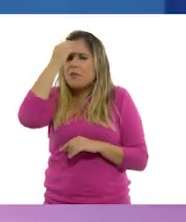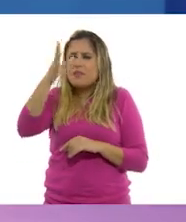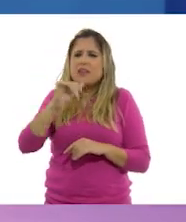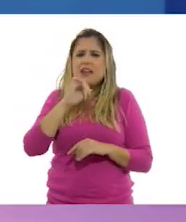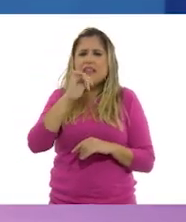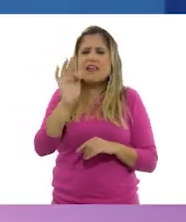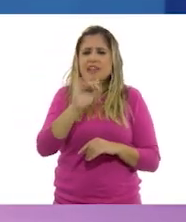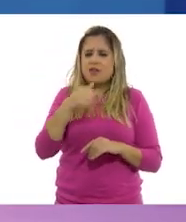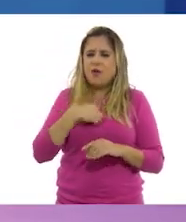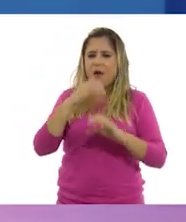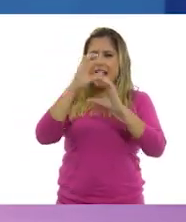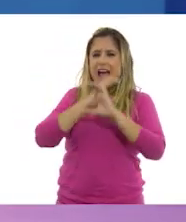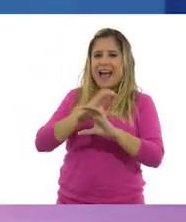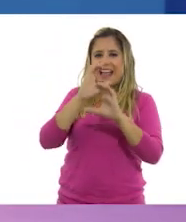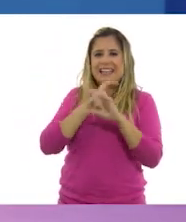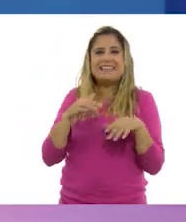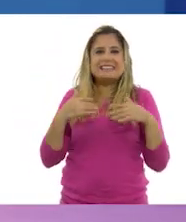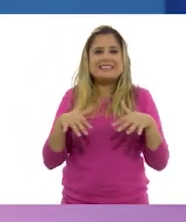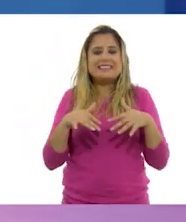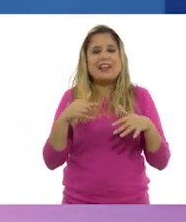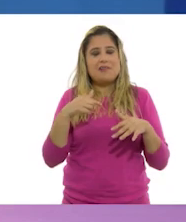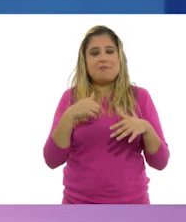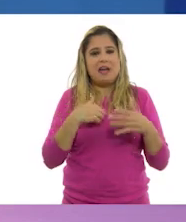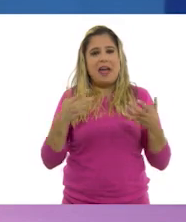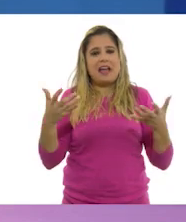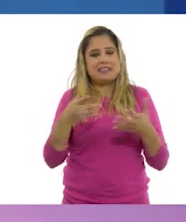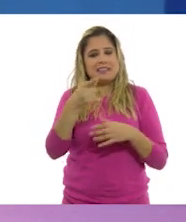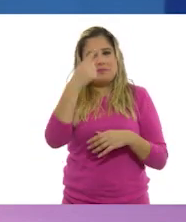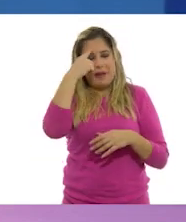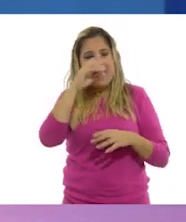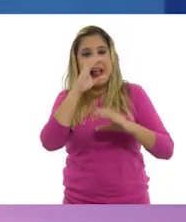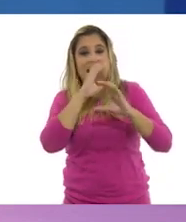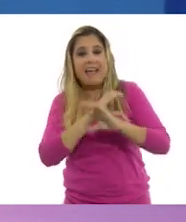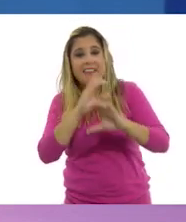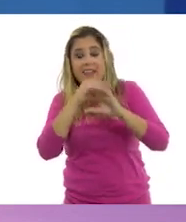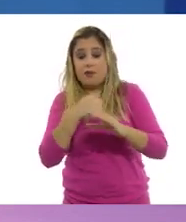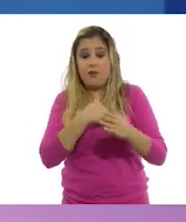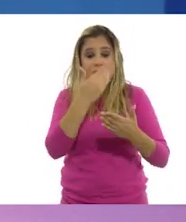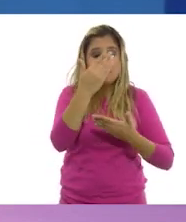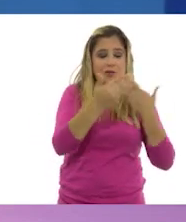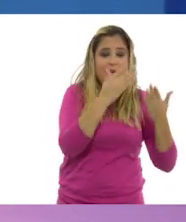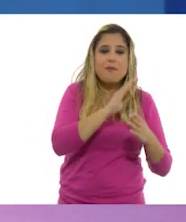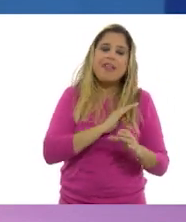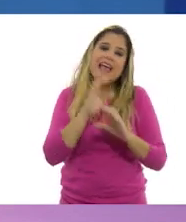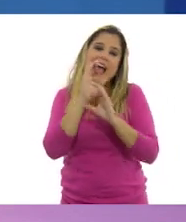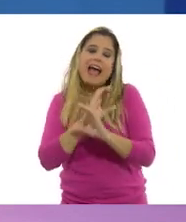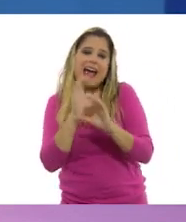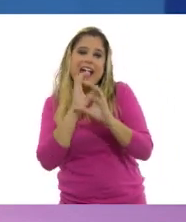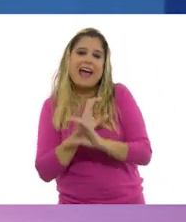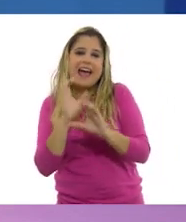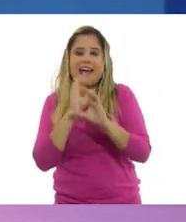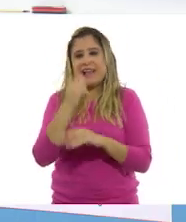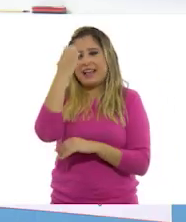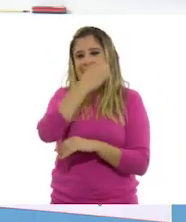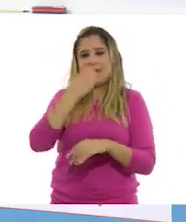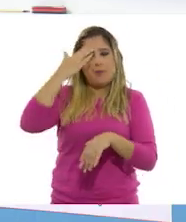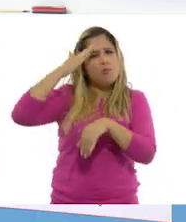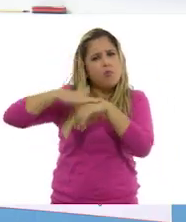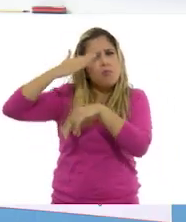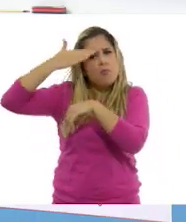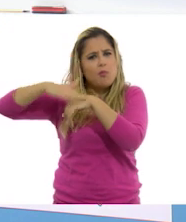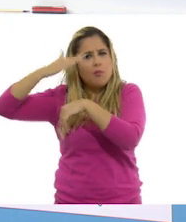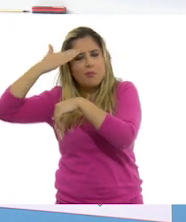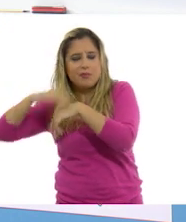cantara. Voy a aplicar esa técnica para cuando tenga que estudiar para algún examen. Así es,